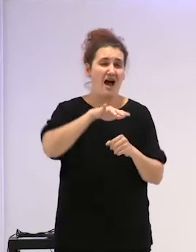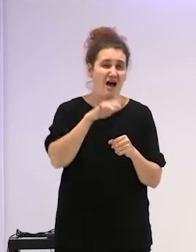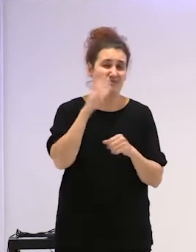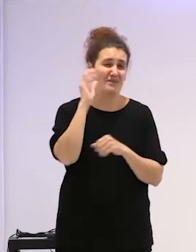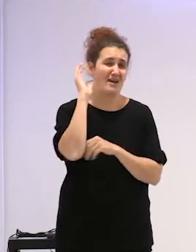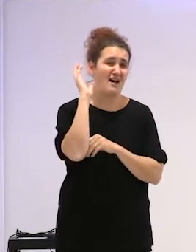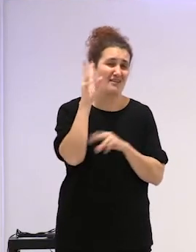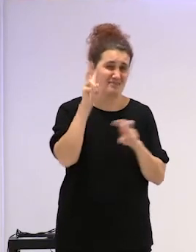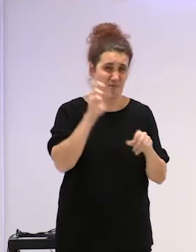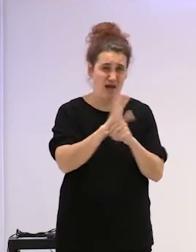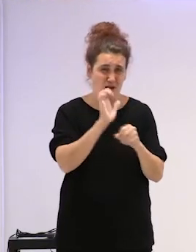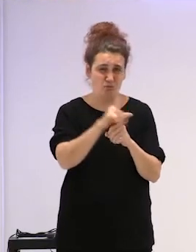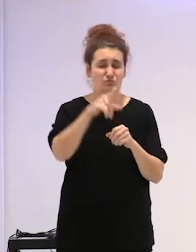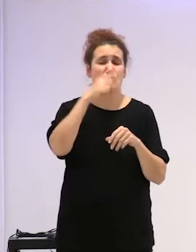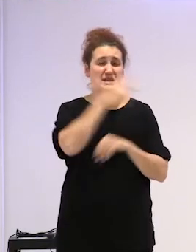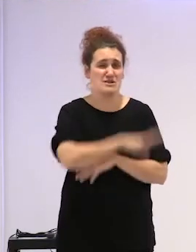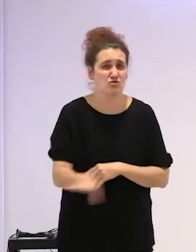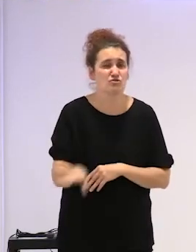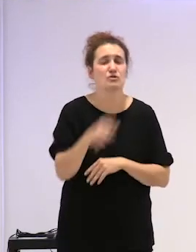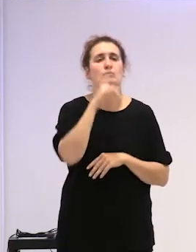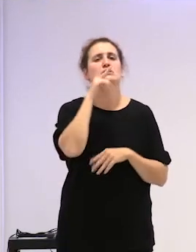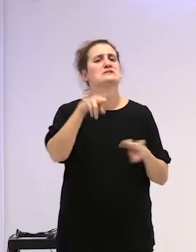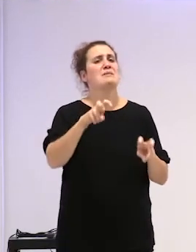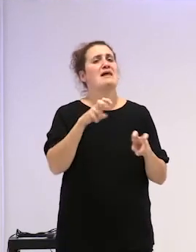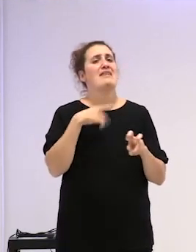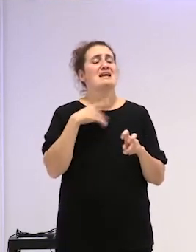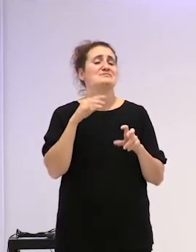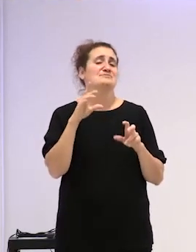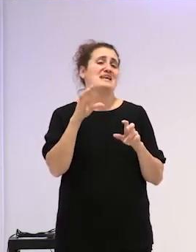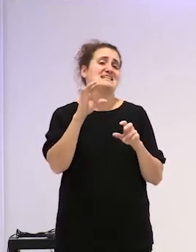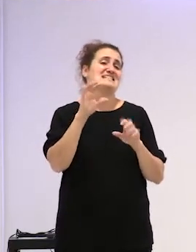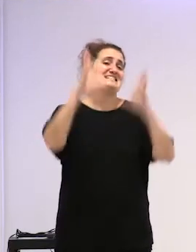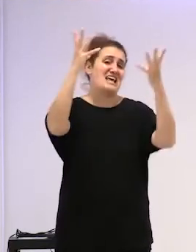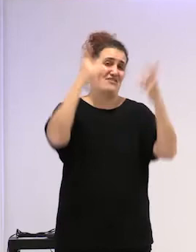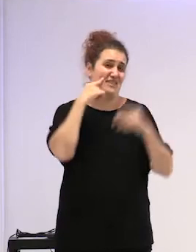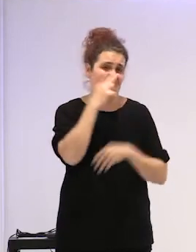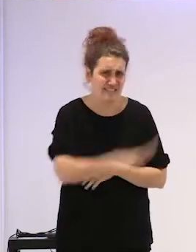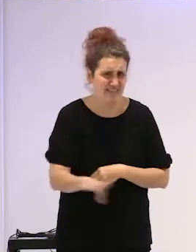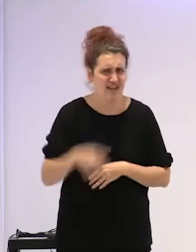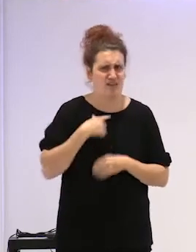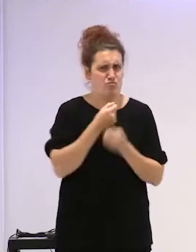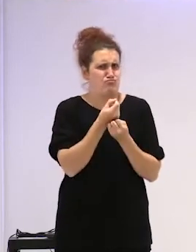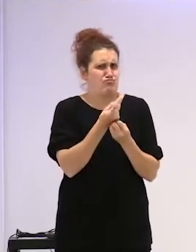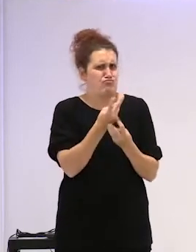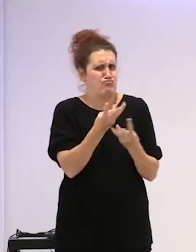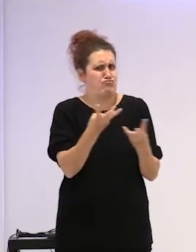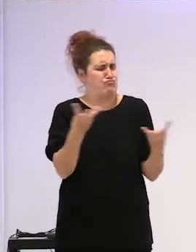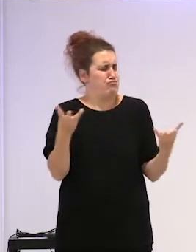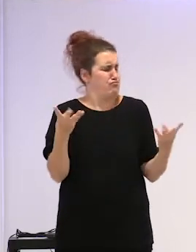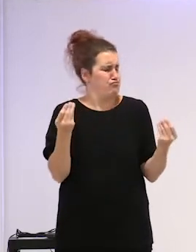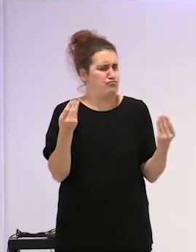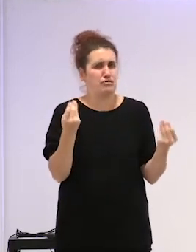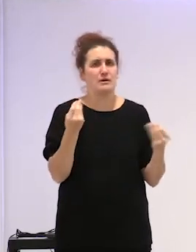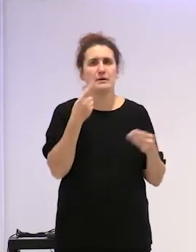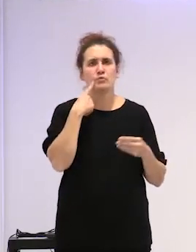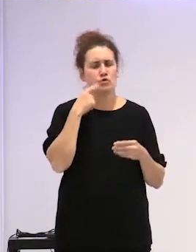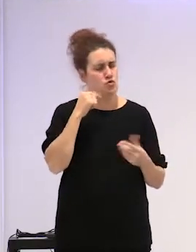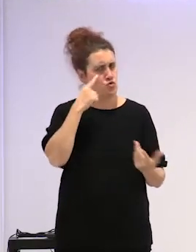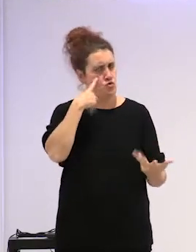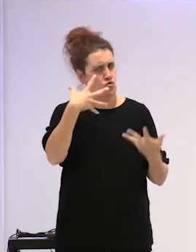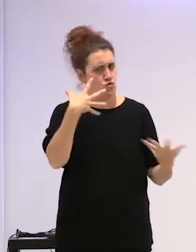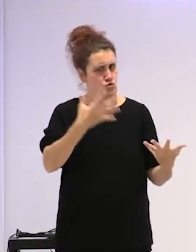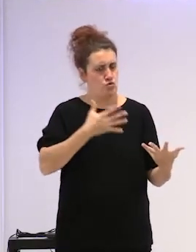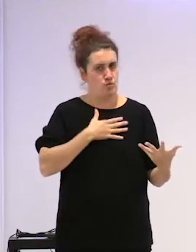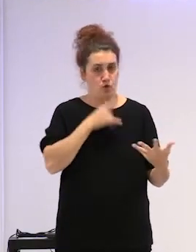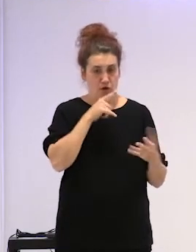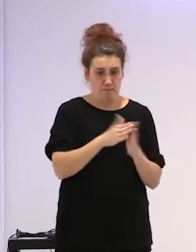ahí, pues además de informes de Save the Children, con unas cifras de escándalo, me llamó la atención, igual porque me